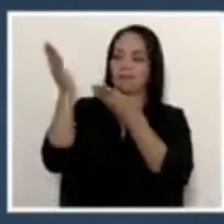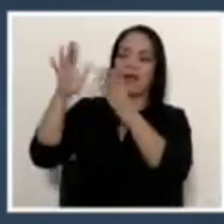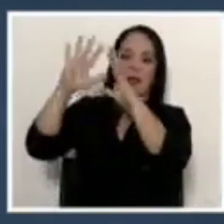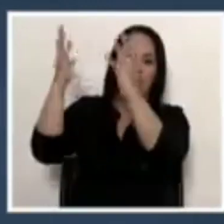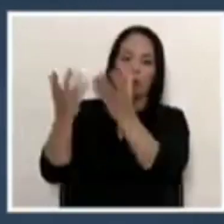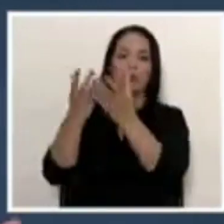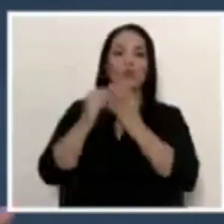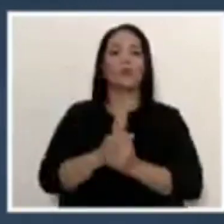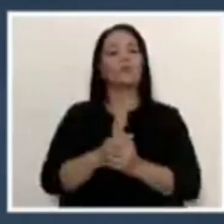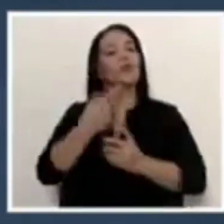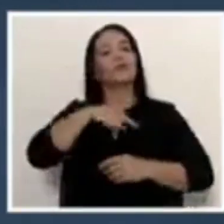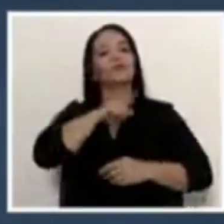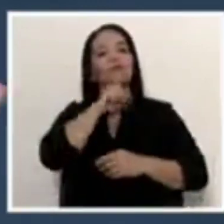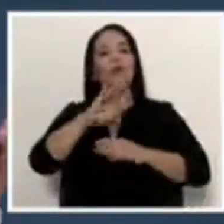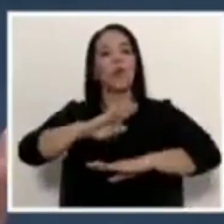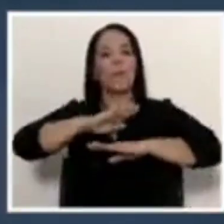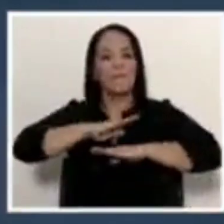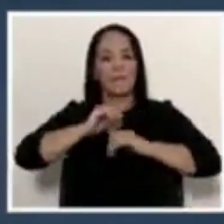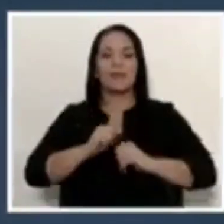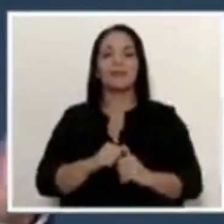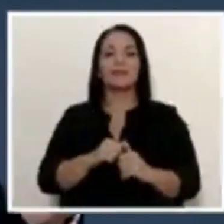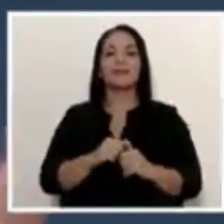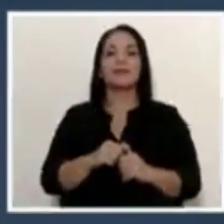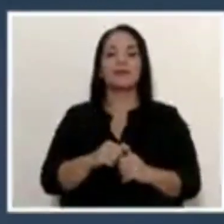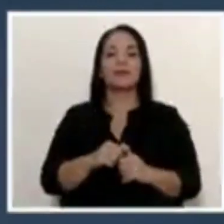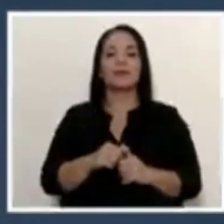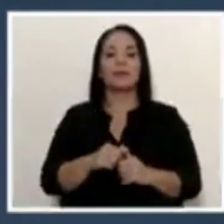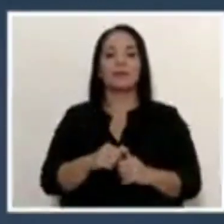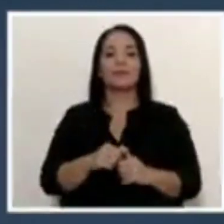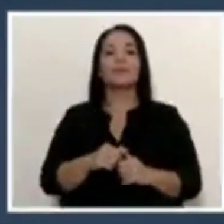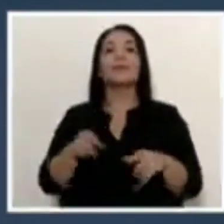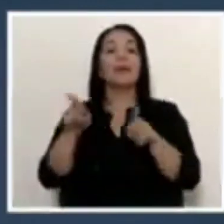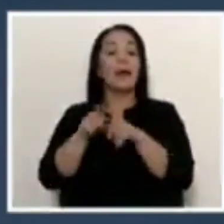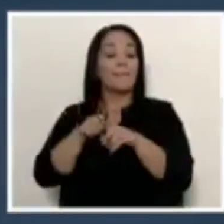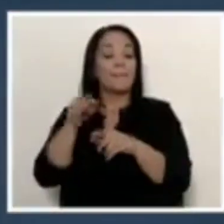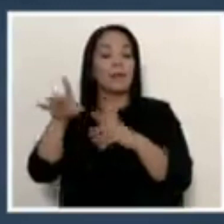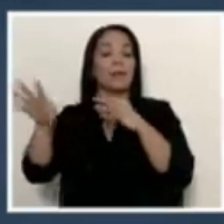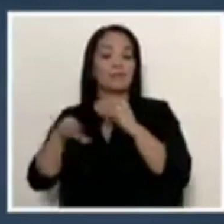Así que estamos muy complacidos. Incluido también, señor presidente,